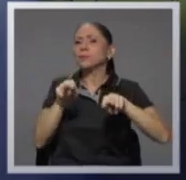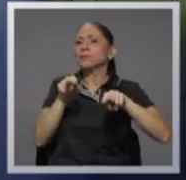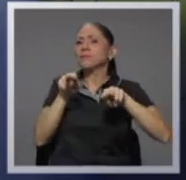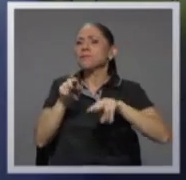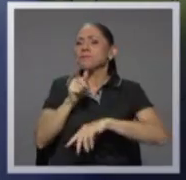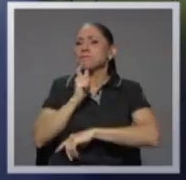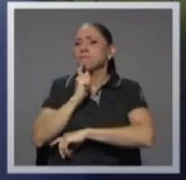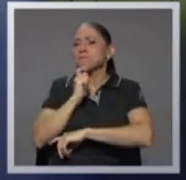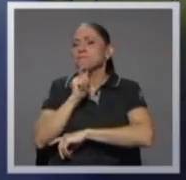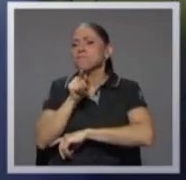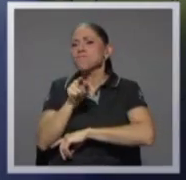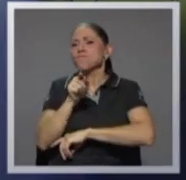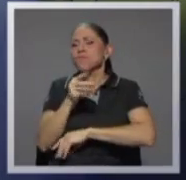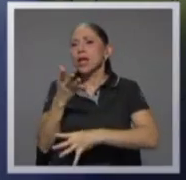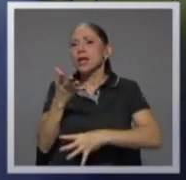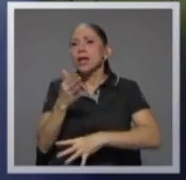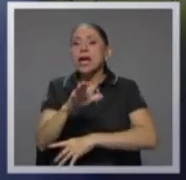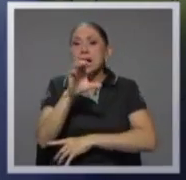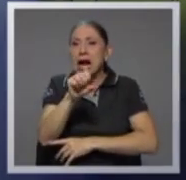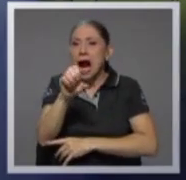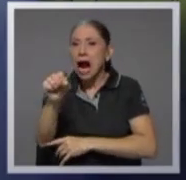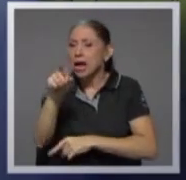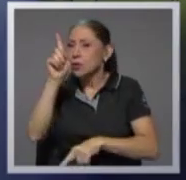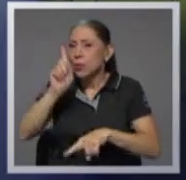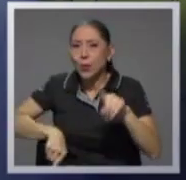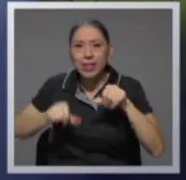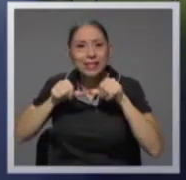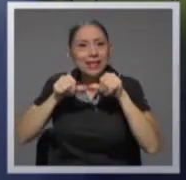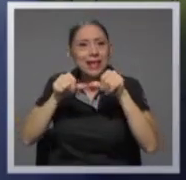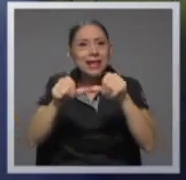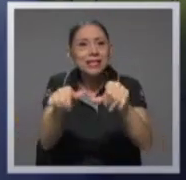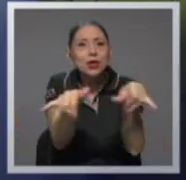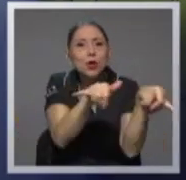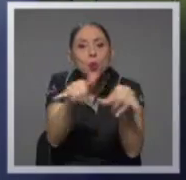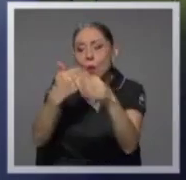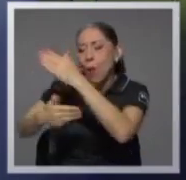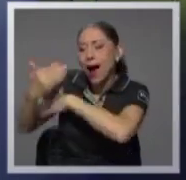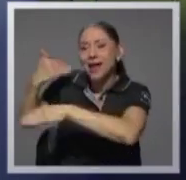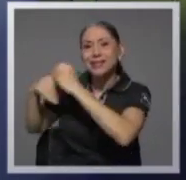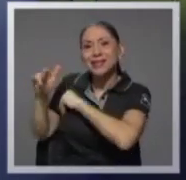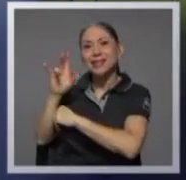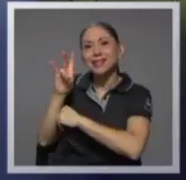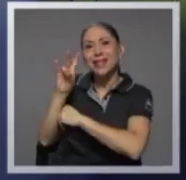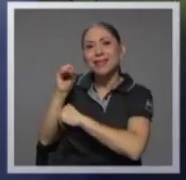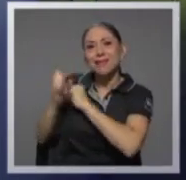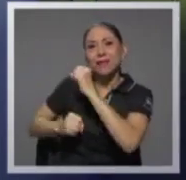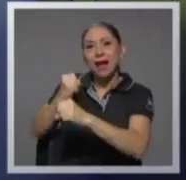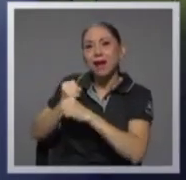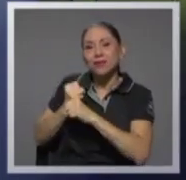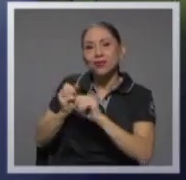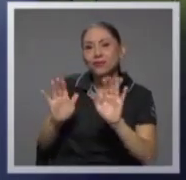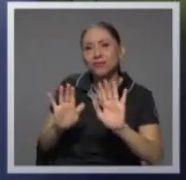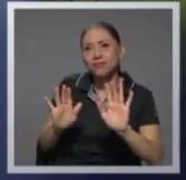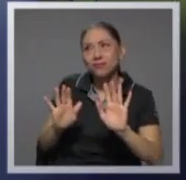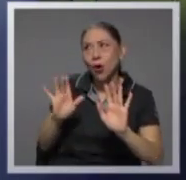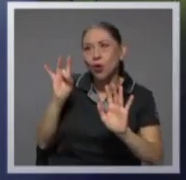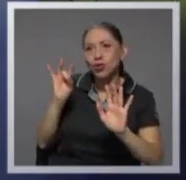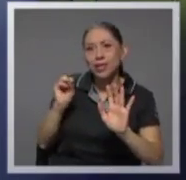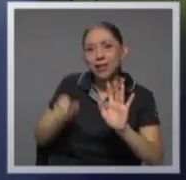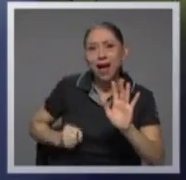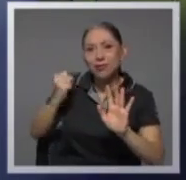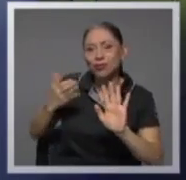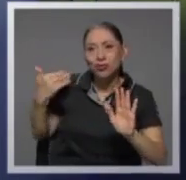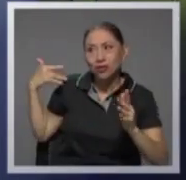La caja no puede seguir siendo la caja de hace 70 años, ¿verdad? De 80 años,